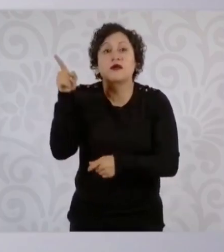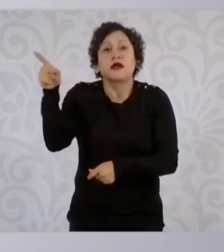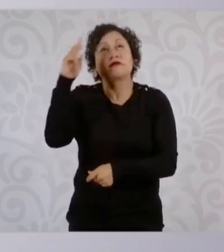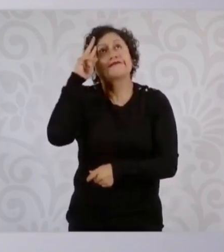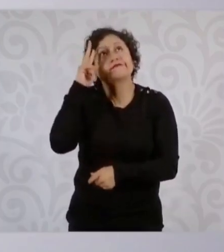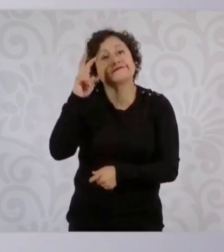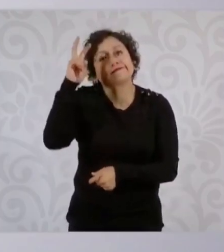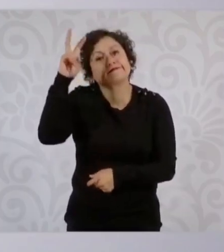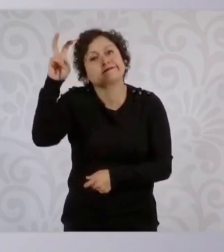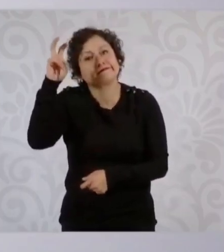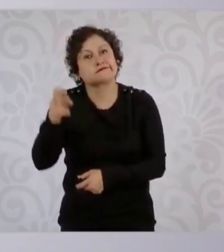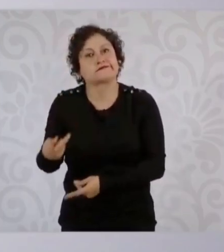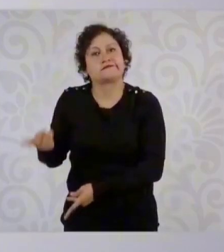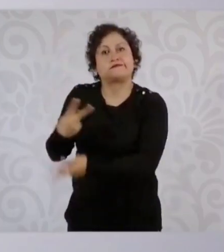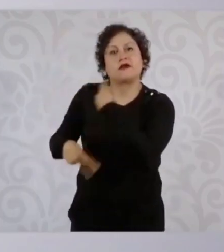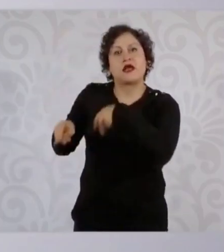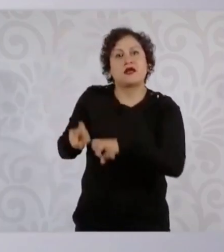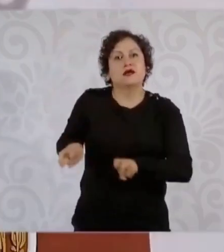de poder asistir el primero de octubre.